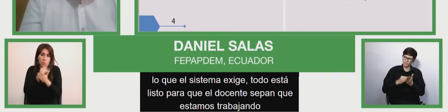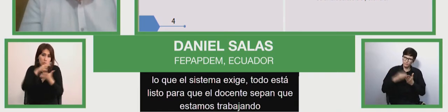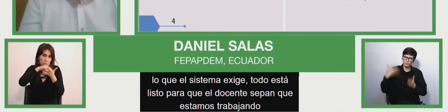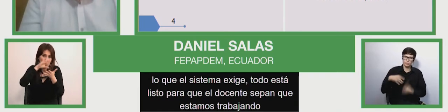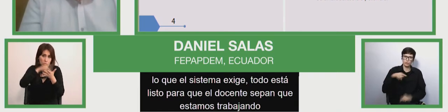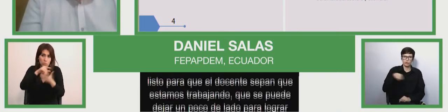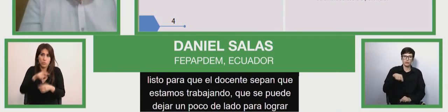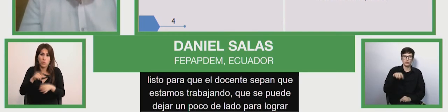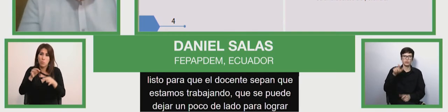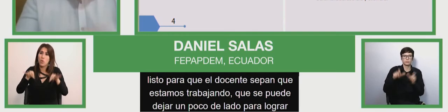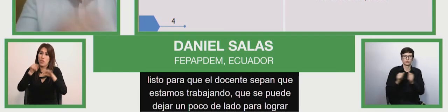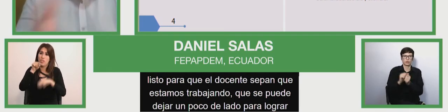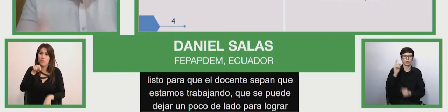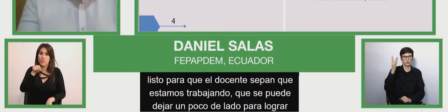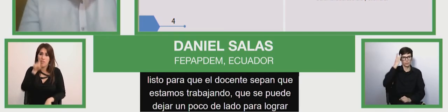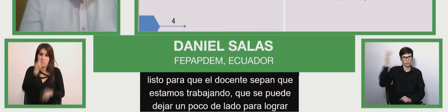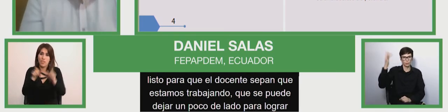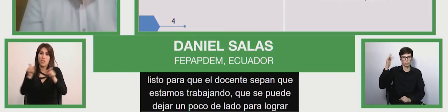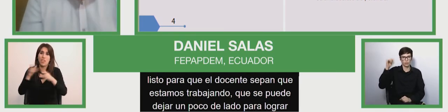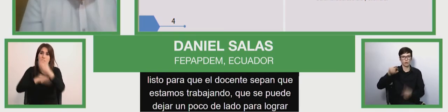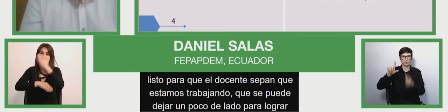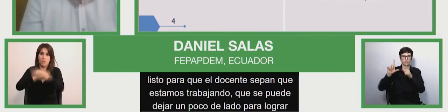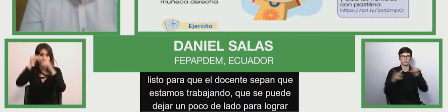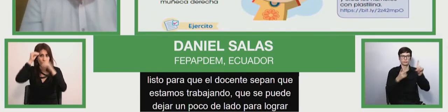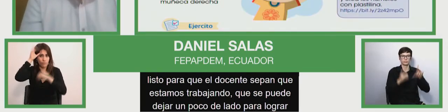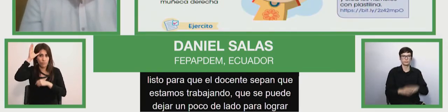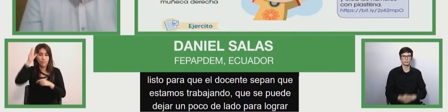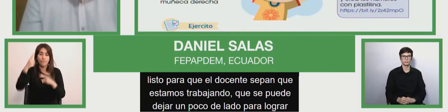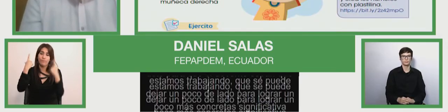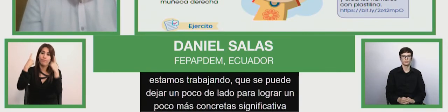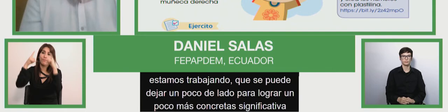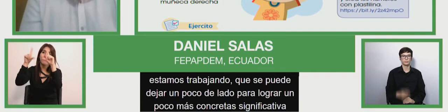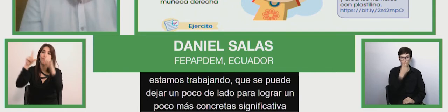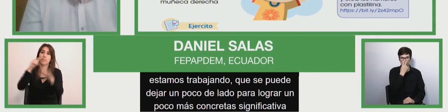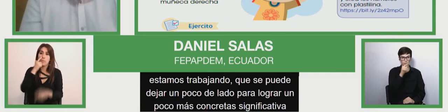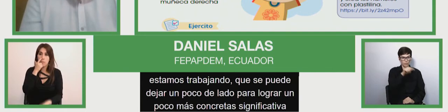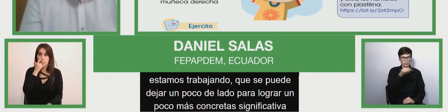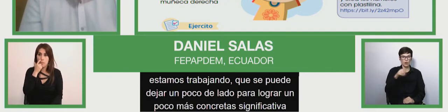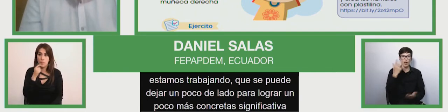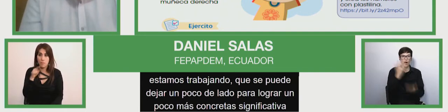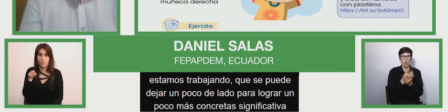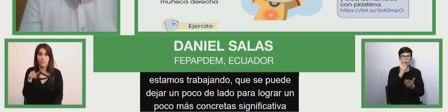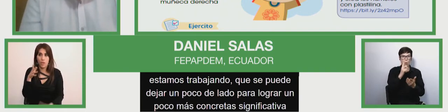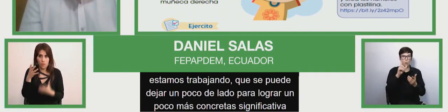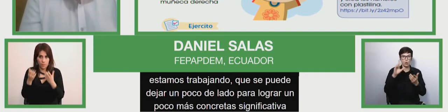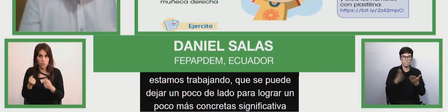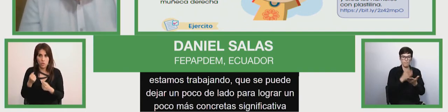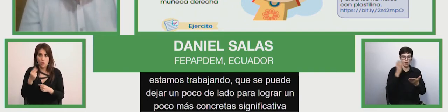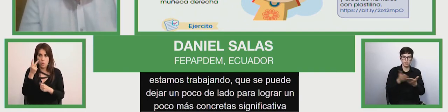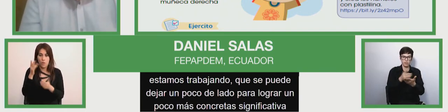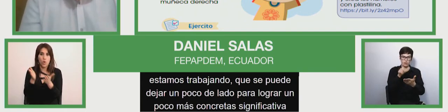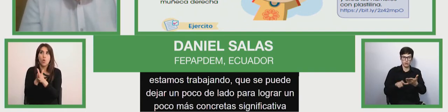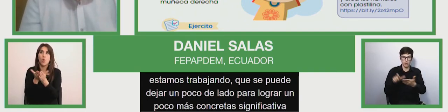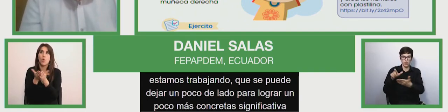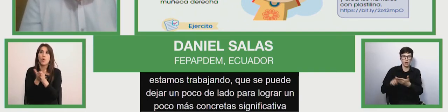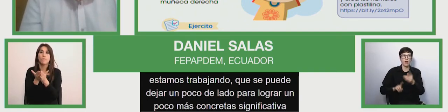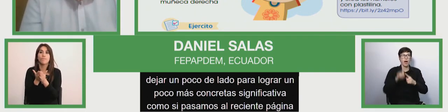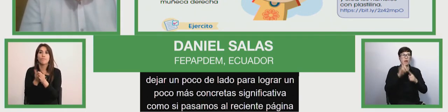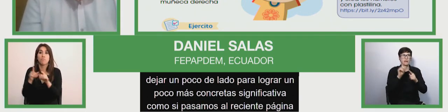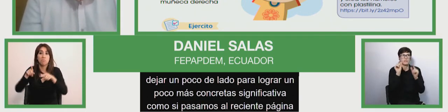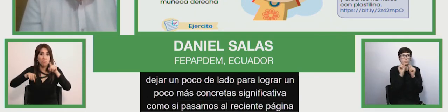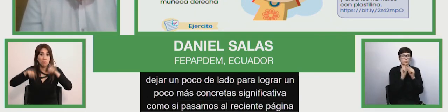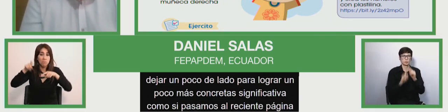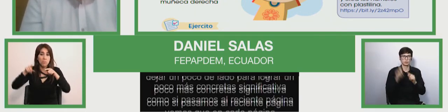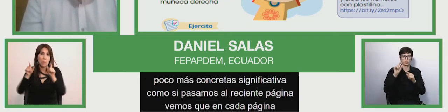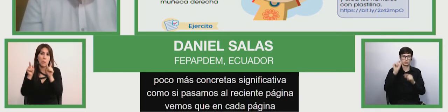la persona con discapacidad intelectual si pasamos a la siguiente página vemos que en cada página arriba muy chiquito que casi nosotros no lo vemos